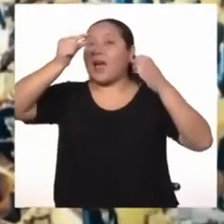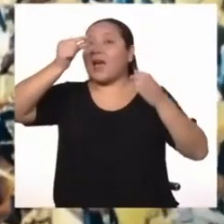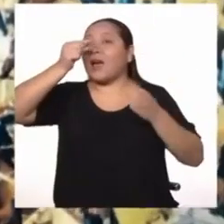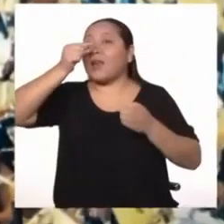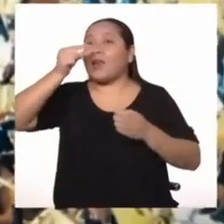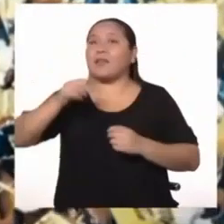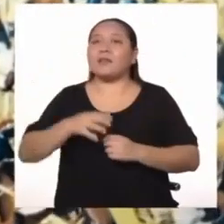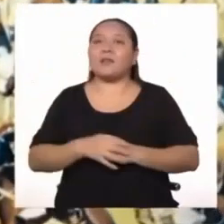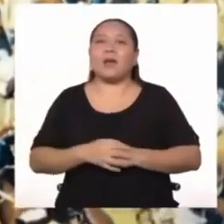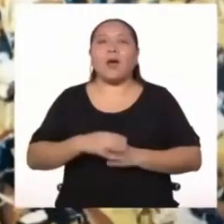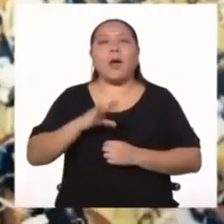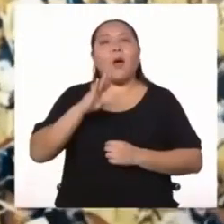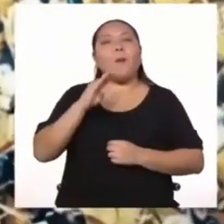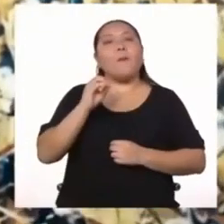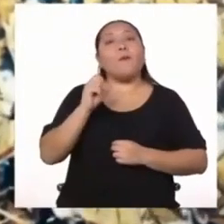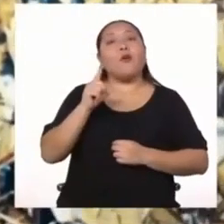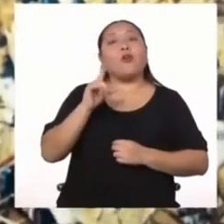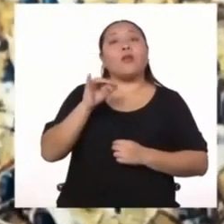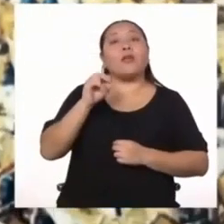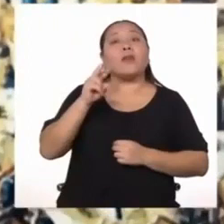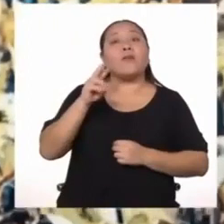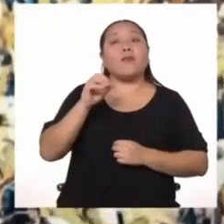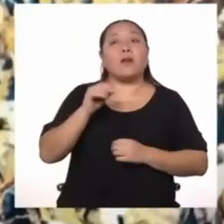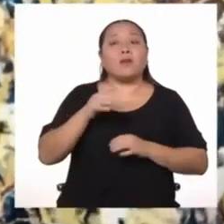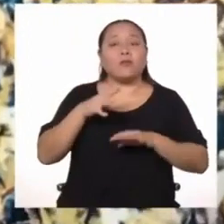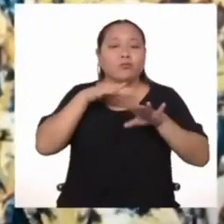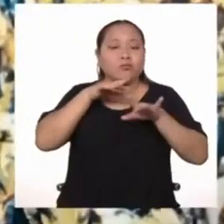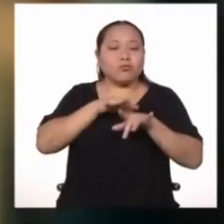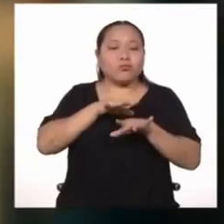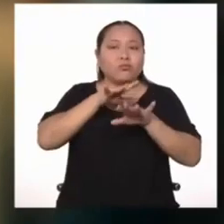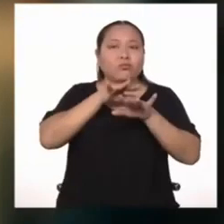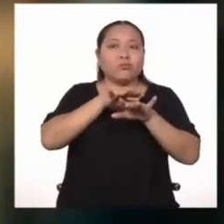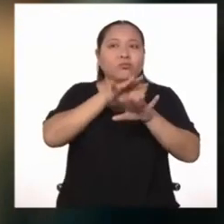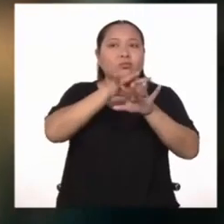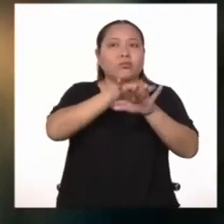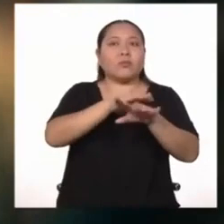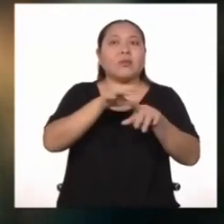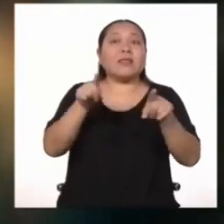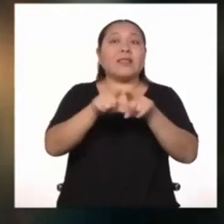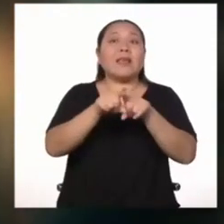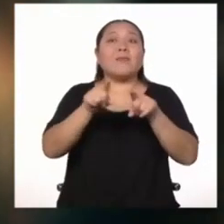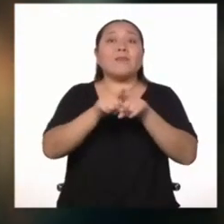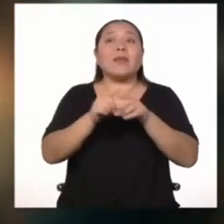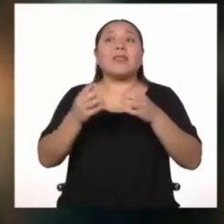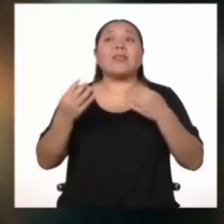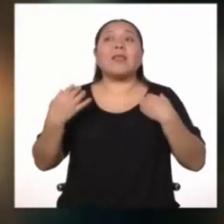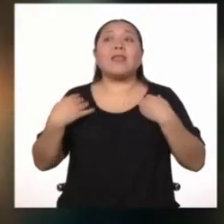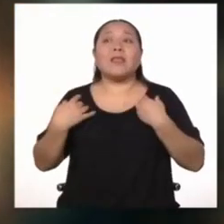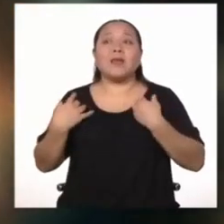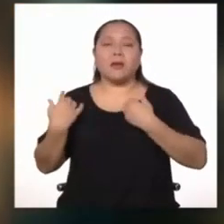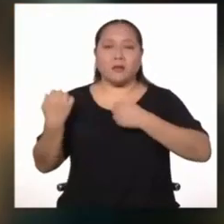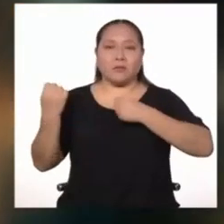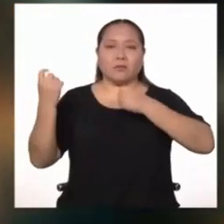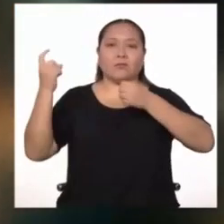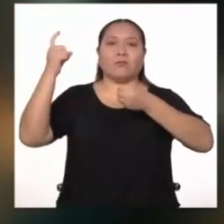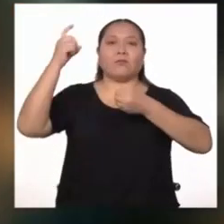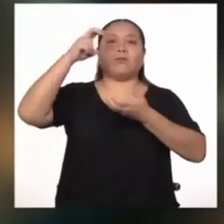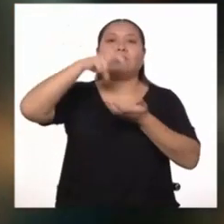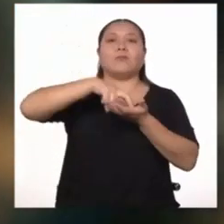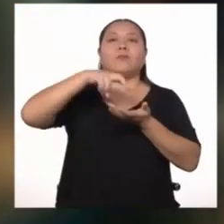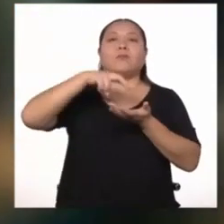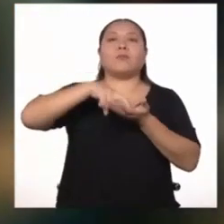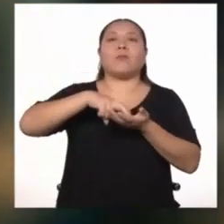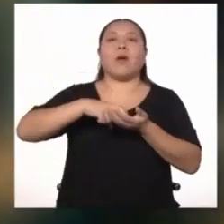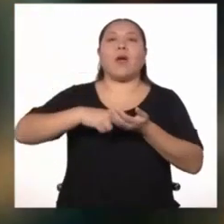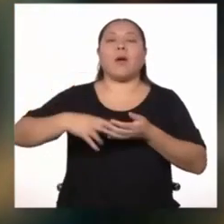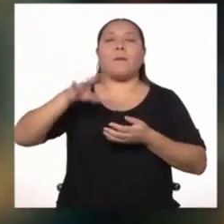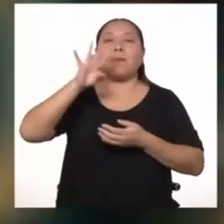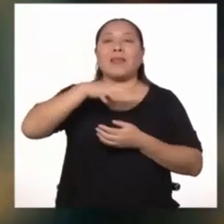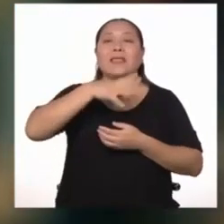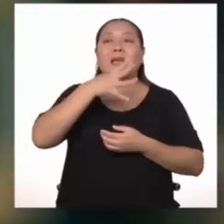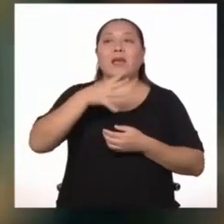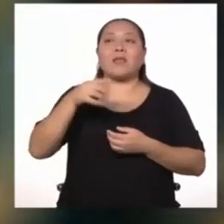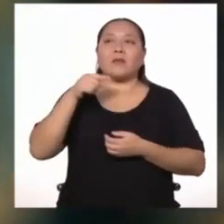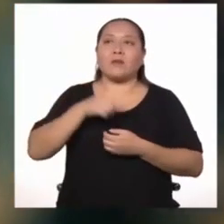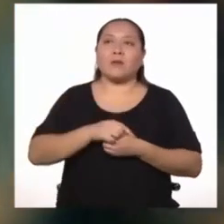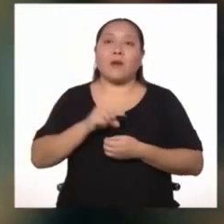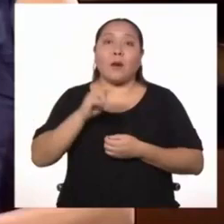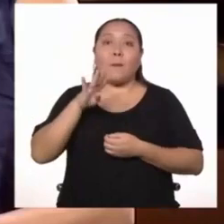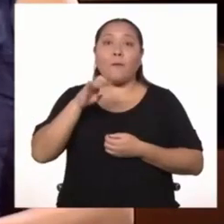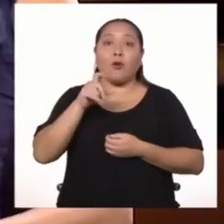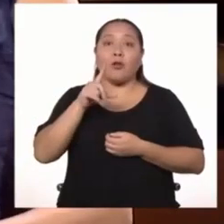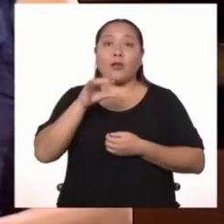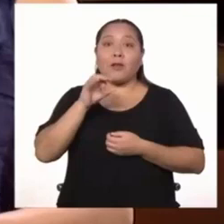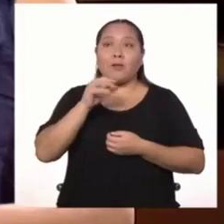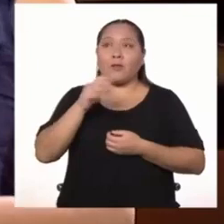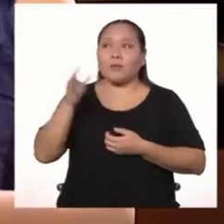de Bolívar también estaba compuesto por algunos oficiales británicos. Bolívar manda a reclutar en